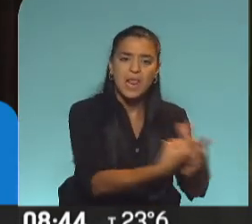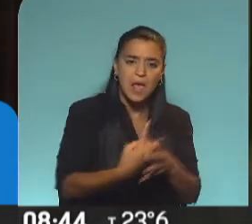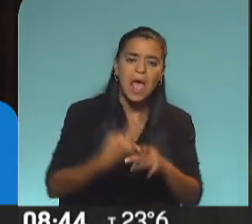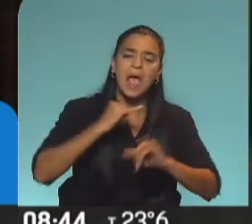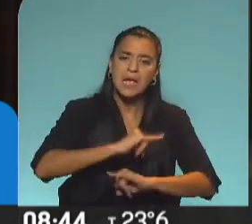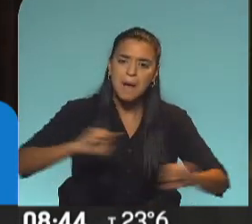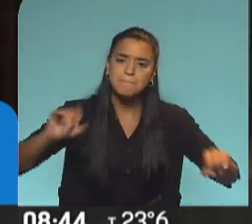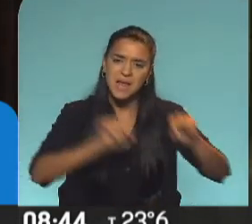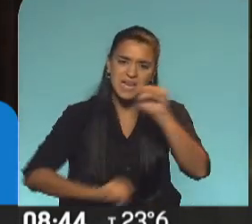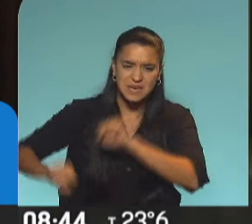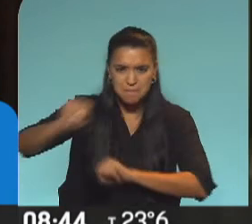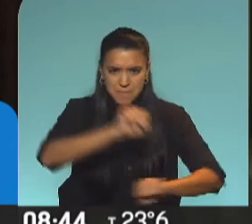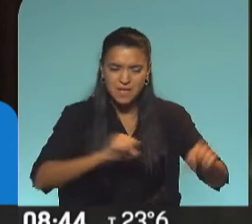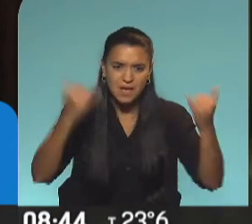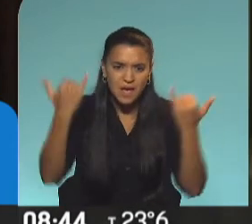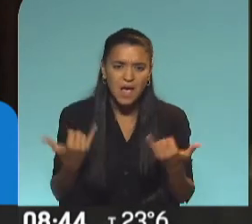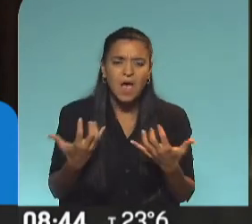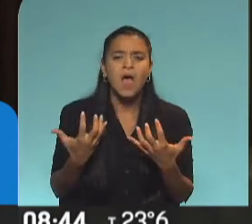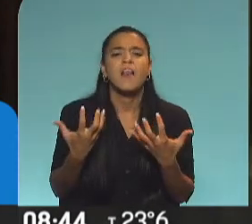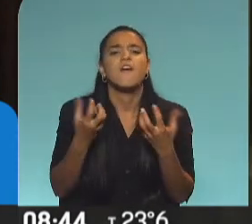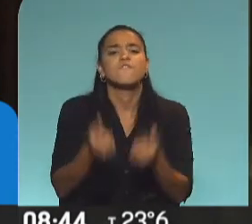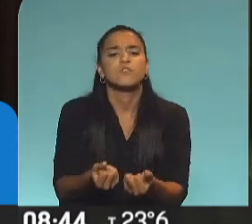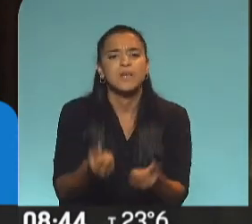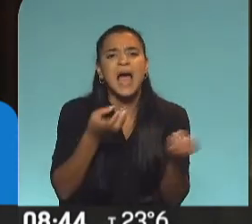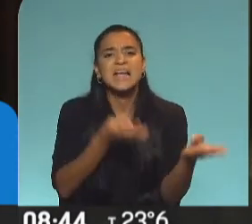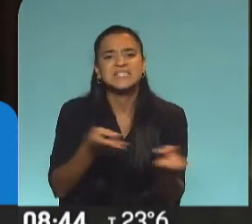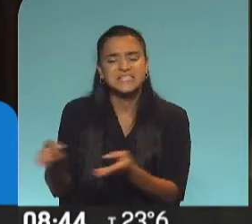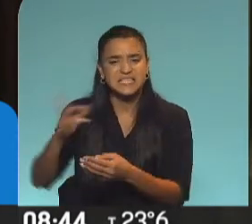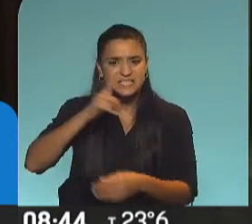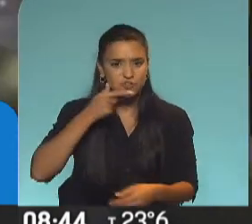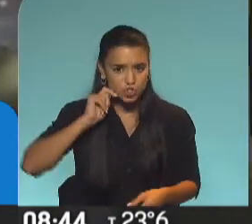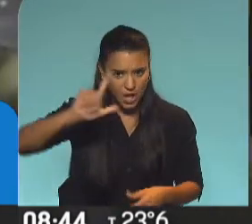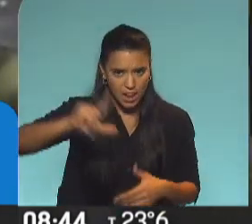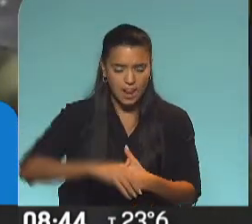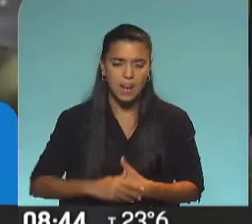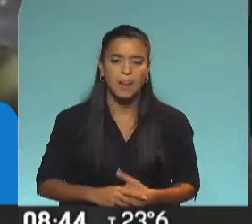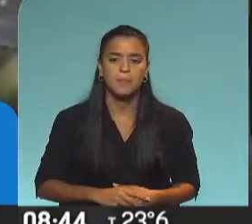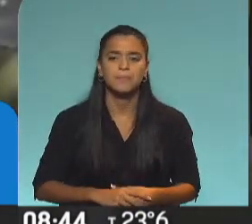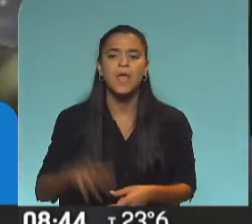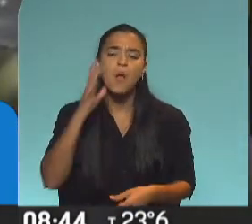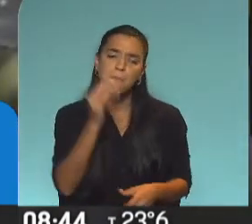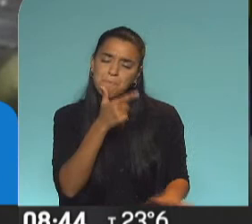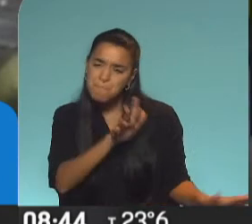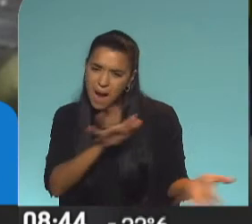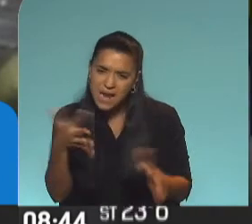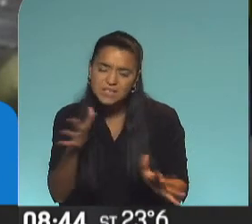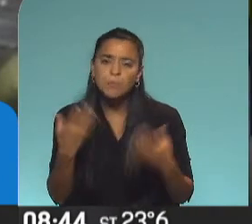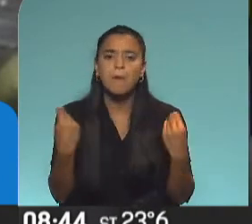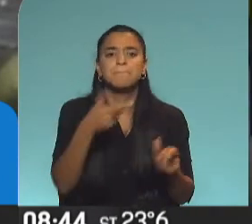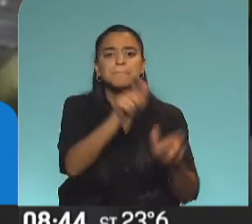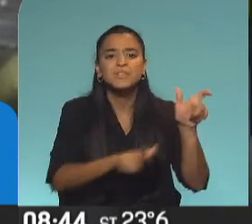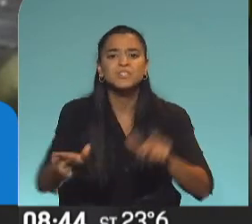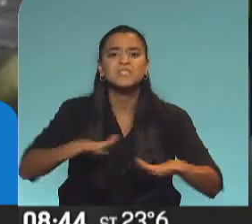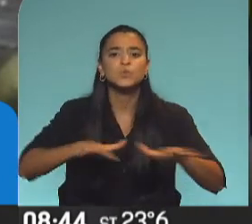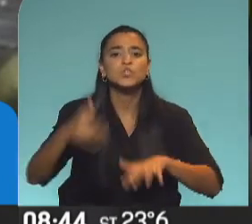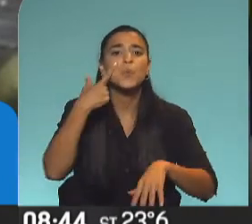campañas de limpieza y desinfección y reforzamos la asistencia social. Algo similar hicimos para acompañar a las personas en situación